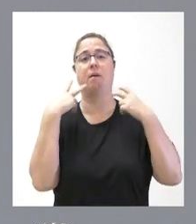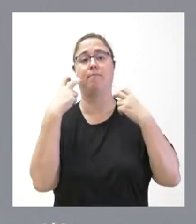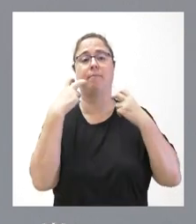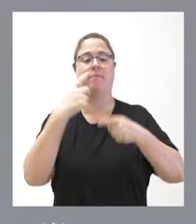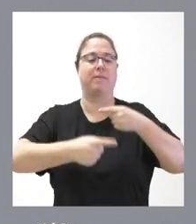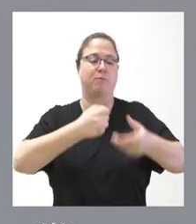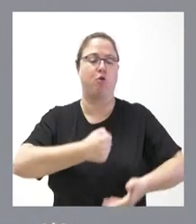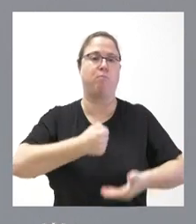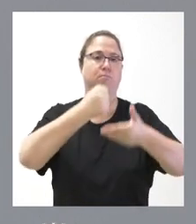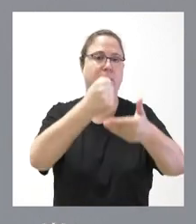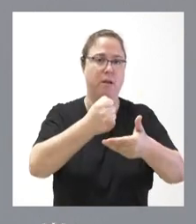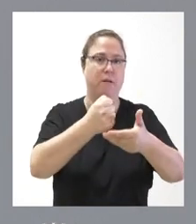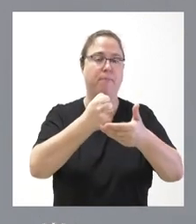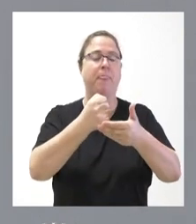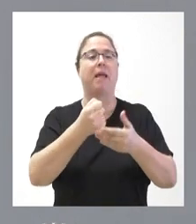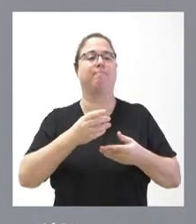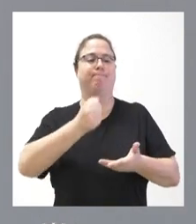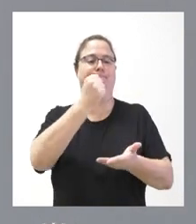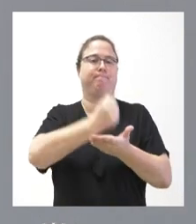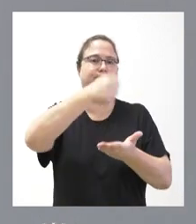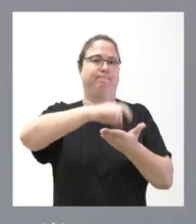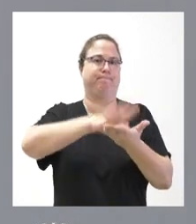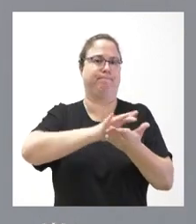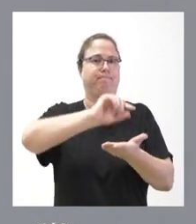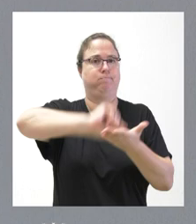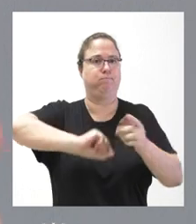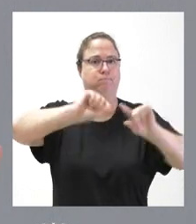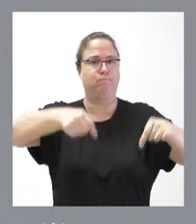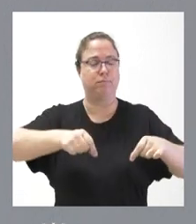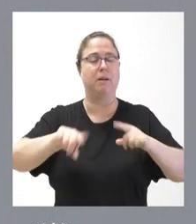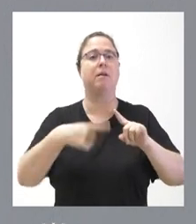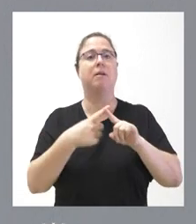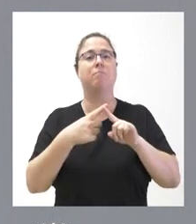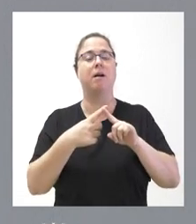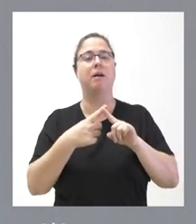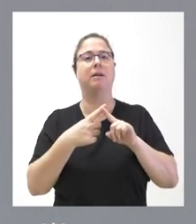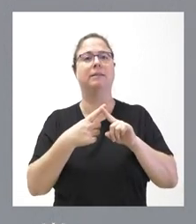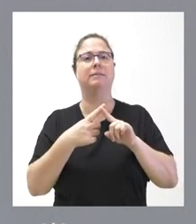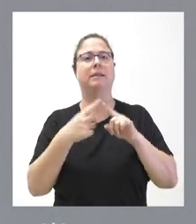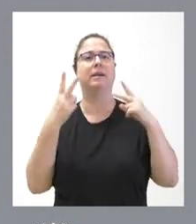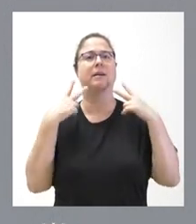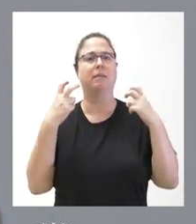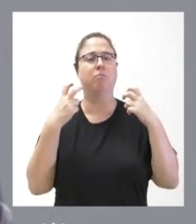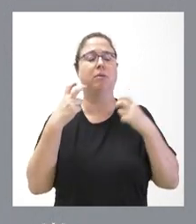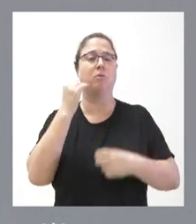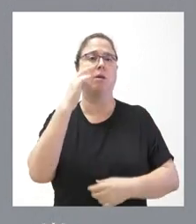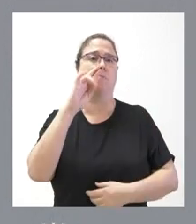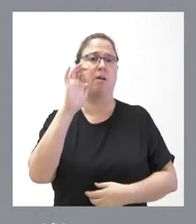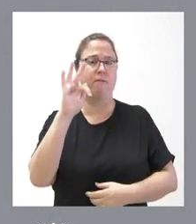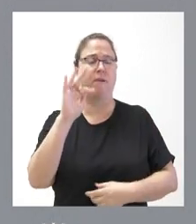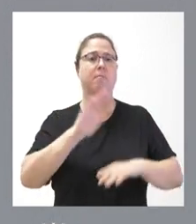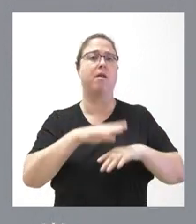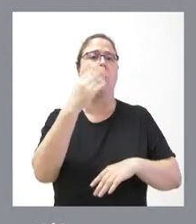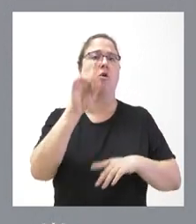patrimoniales y actos jurídicos documentados, como en el impuesto sobre la renta de las personas físicas para jóvenes y para mundo rural, y también en crear en